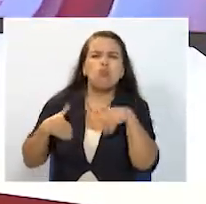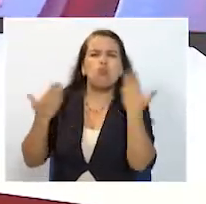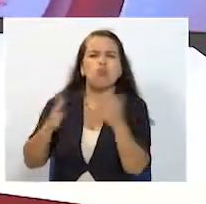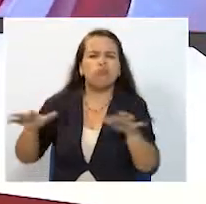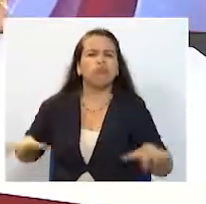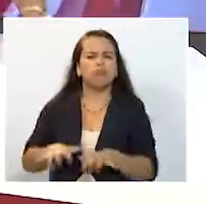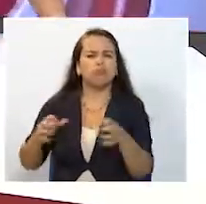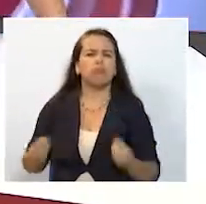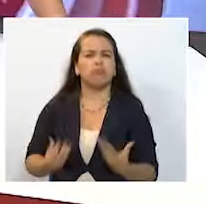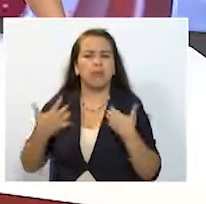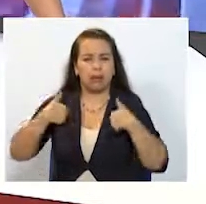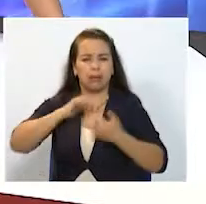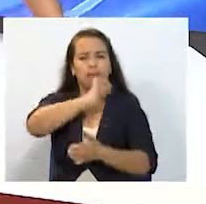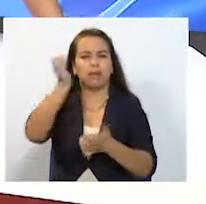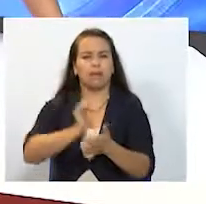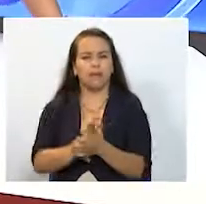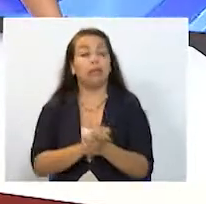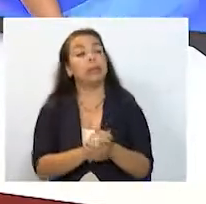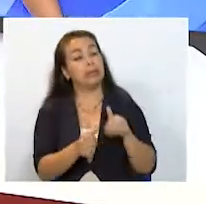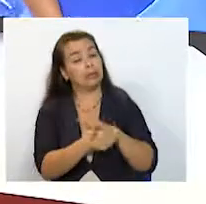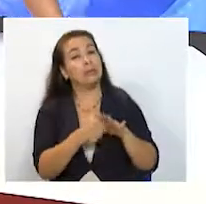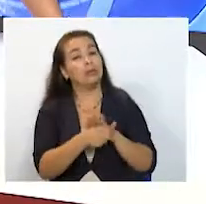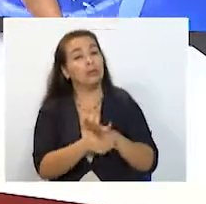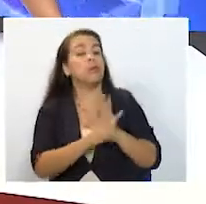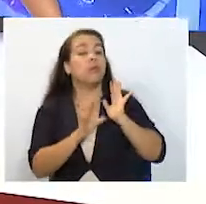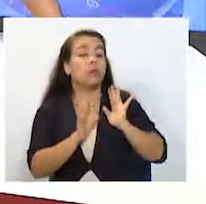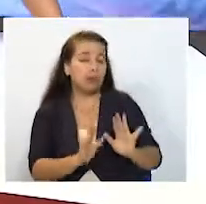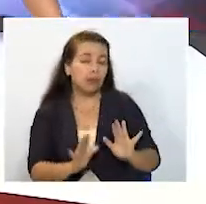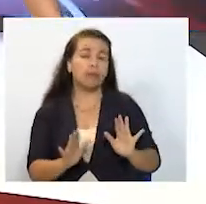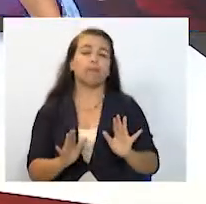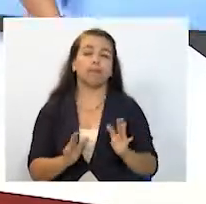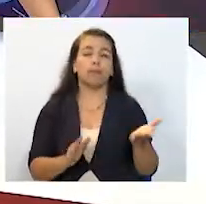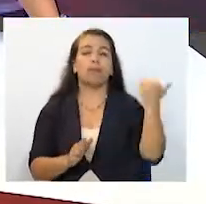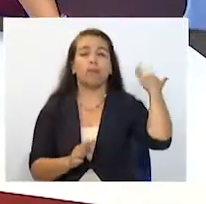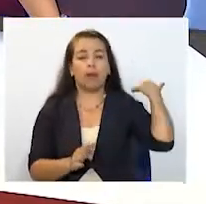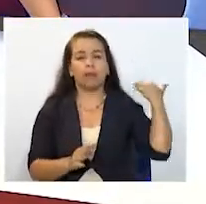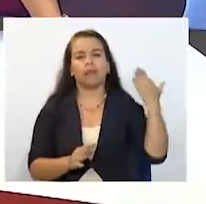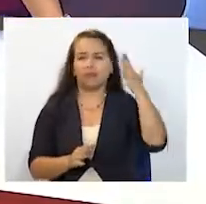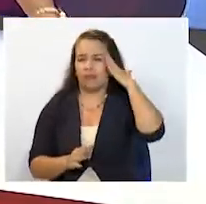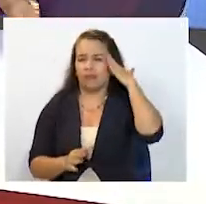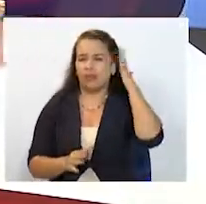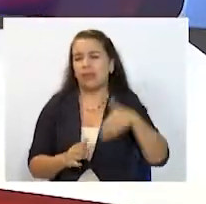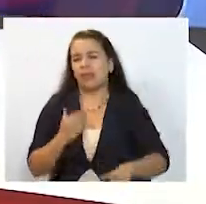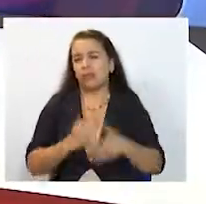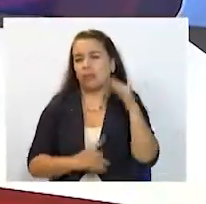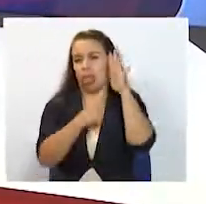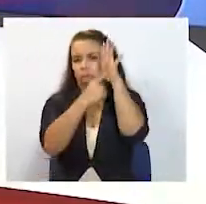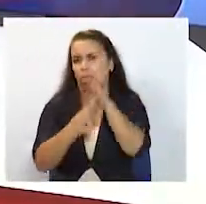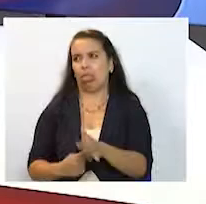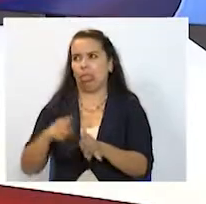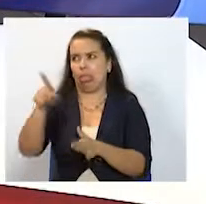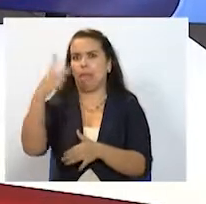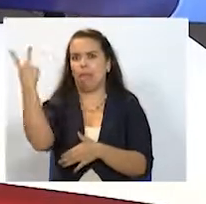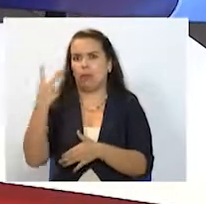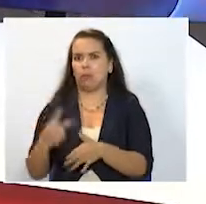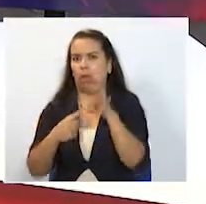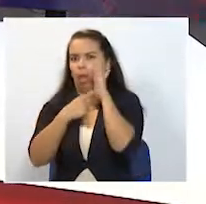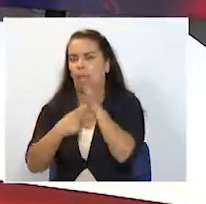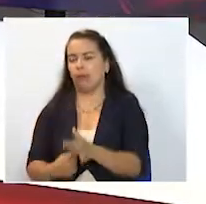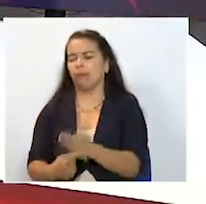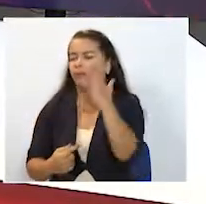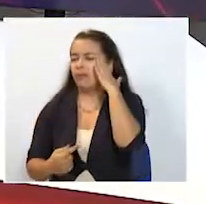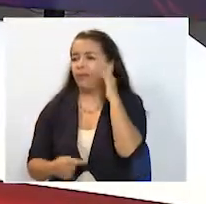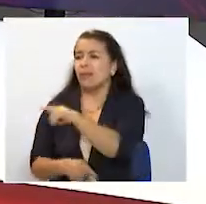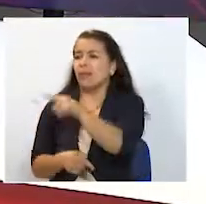ellos aquí en el eje cafetero es una situación Daniela que se viene presentando de años atrás luego de que entrara en crisis el vecino país y sin lugar a dudas pero la